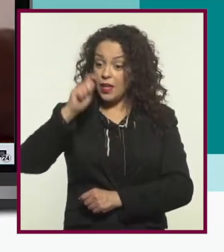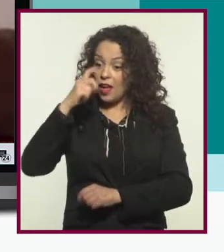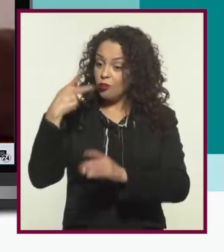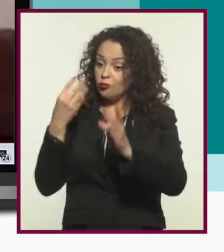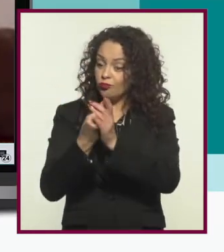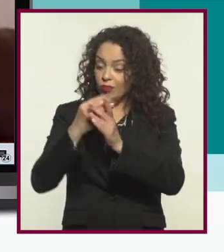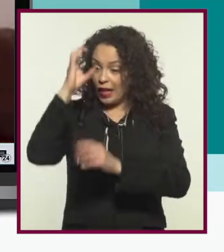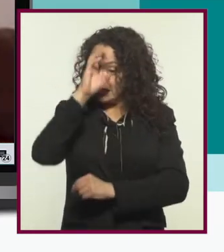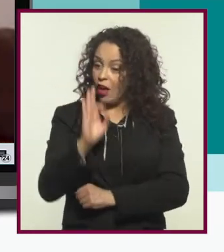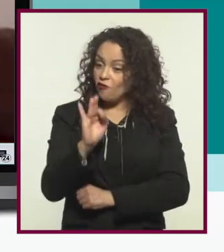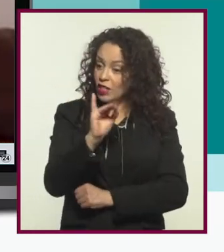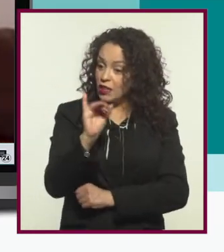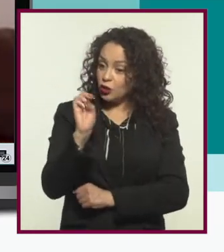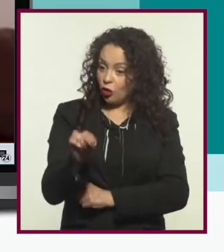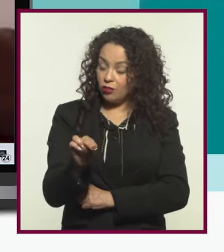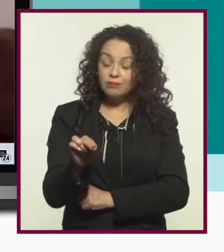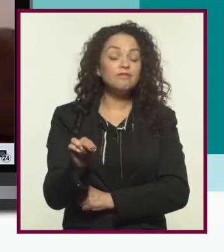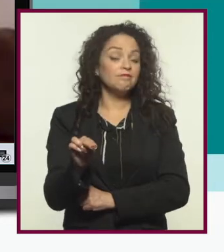mexicana.